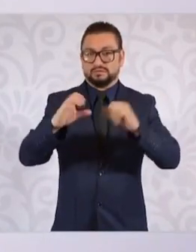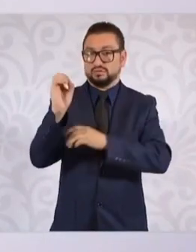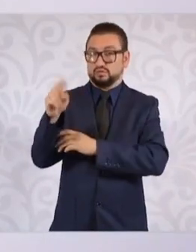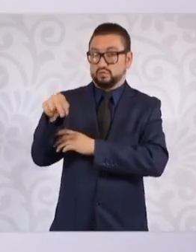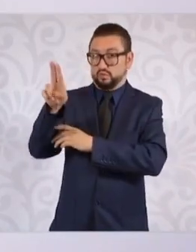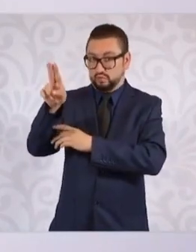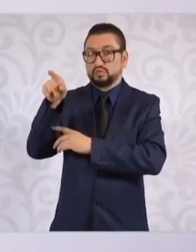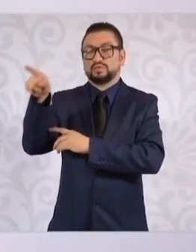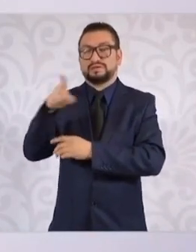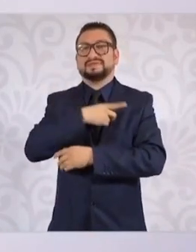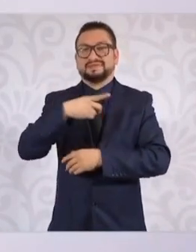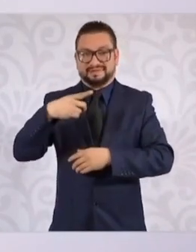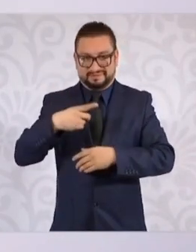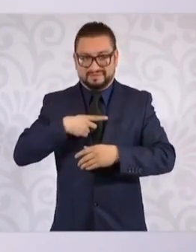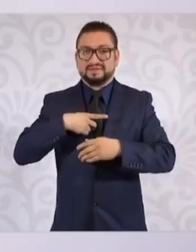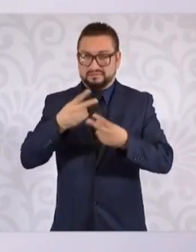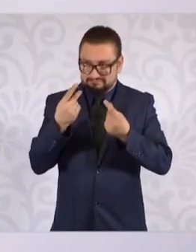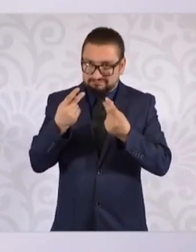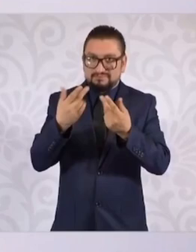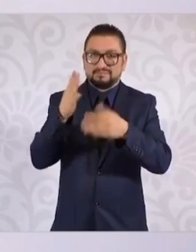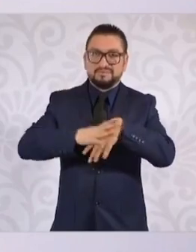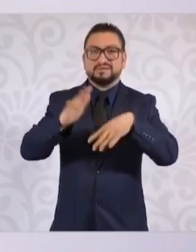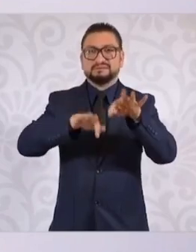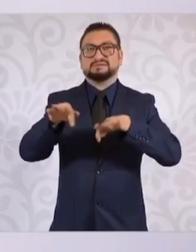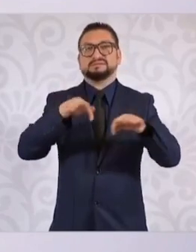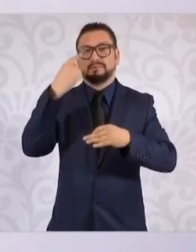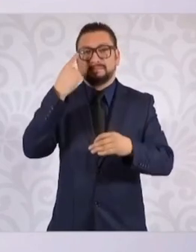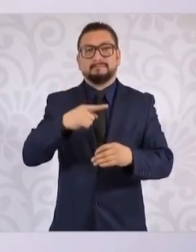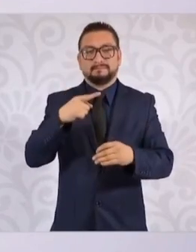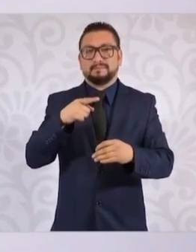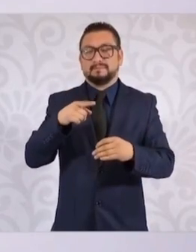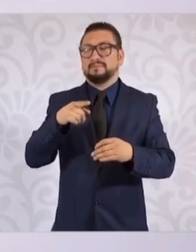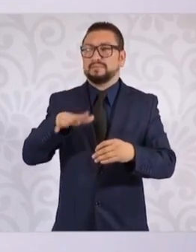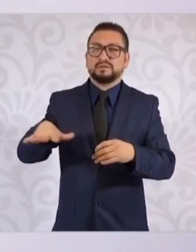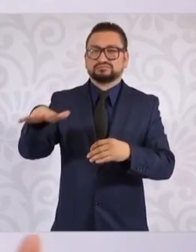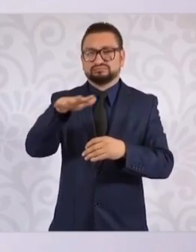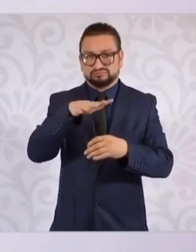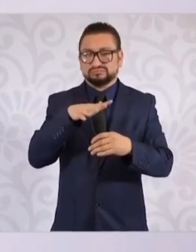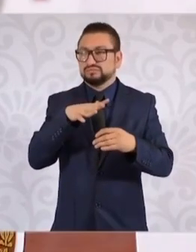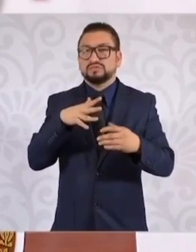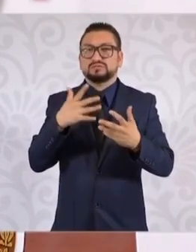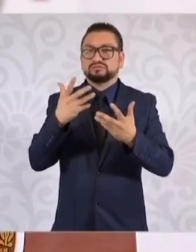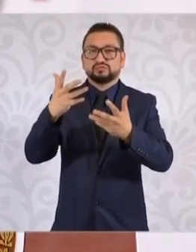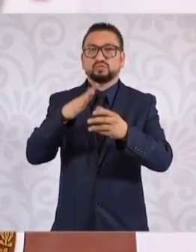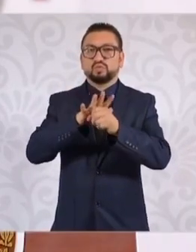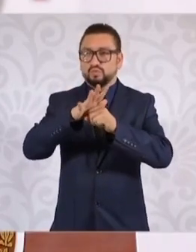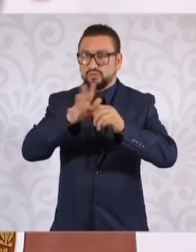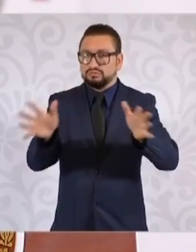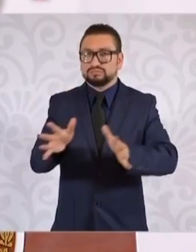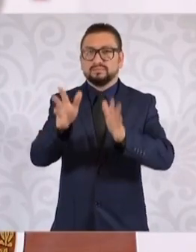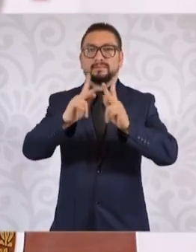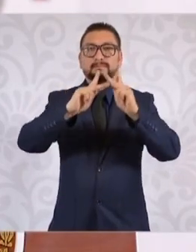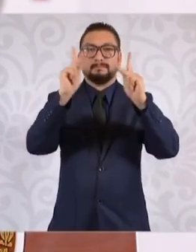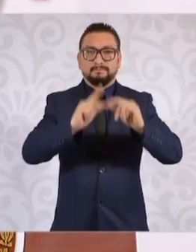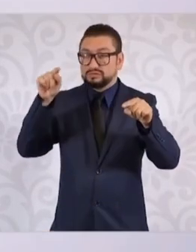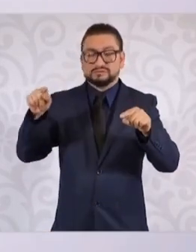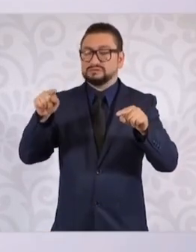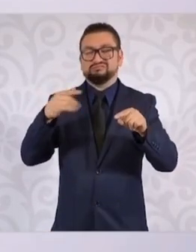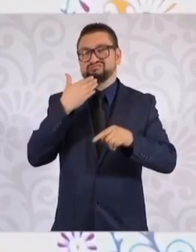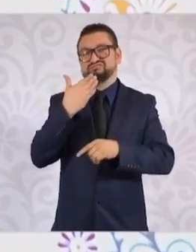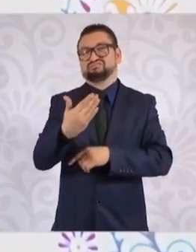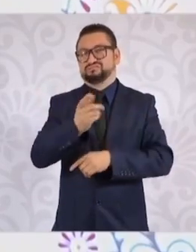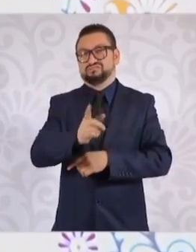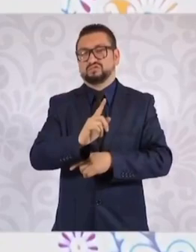debería ser mucho más proactivo como institución en la búsqueda y en la construcción de la paz del mundo.